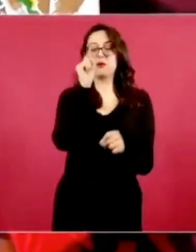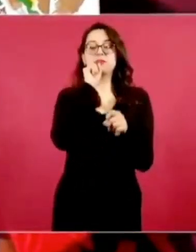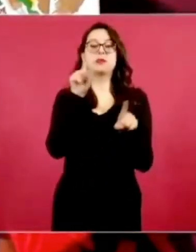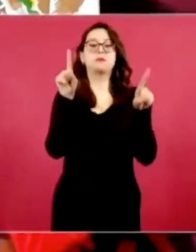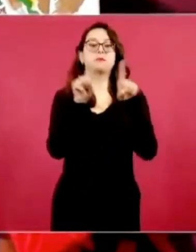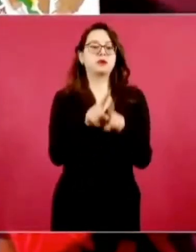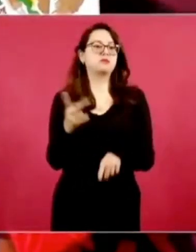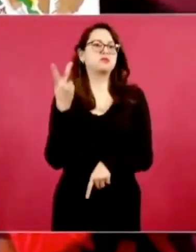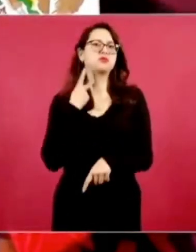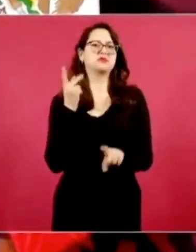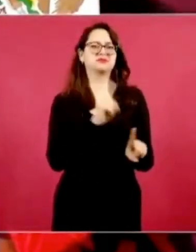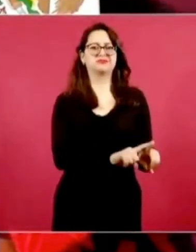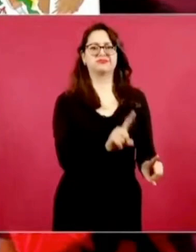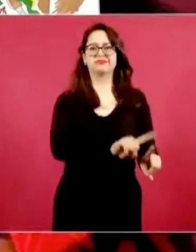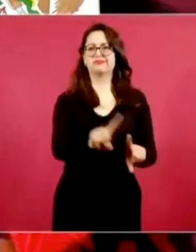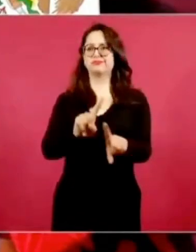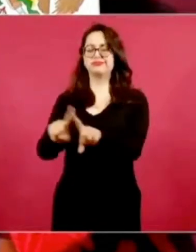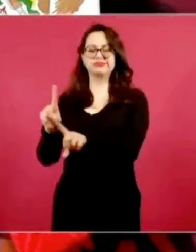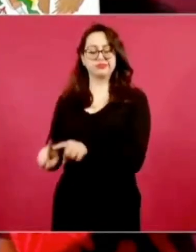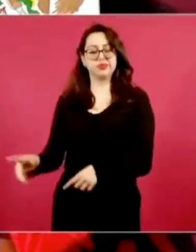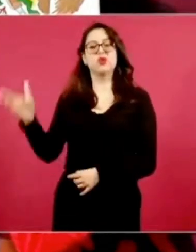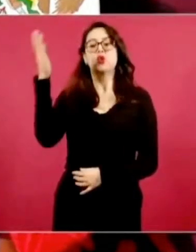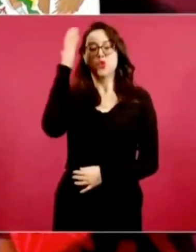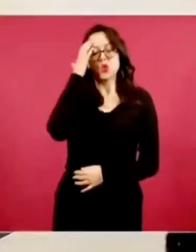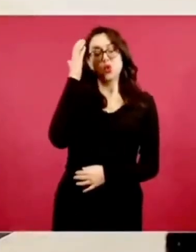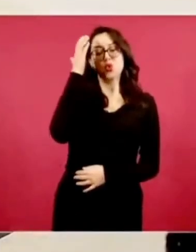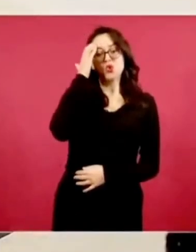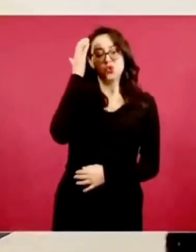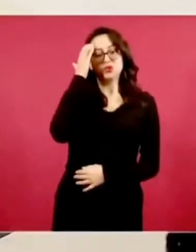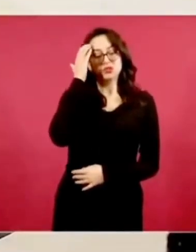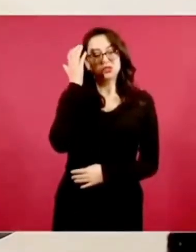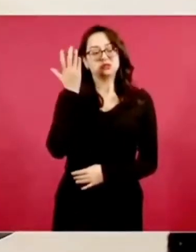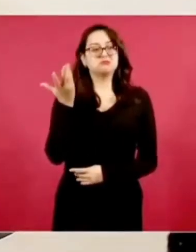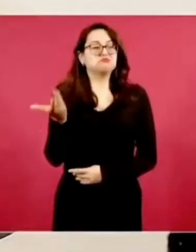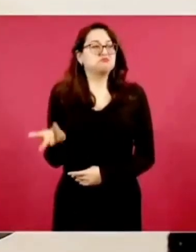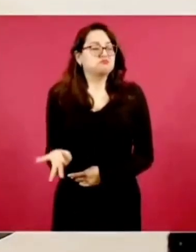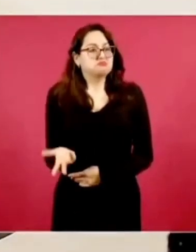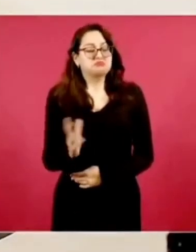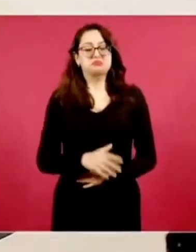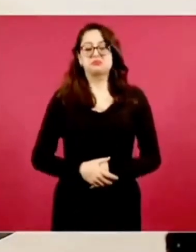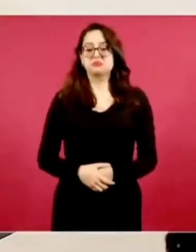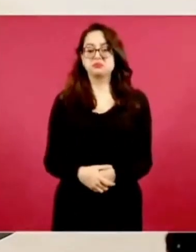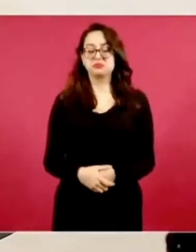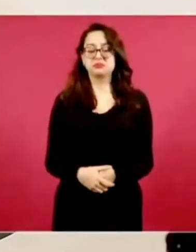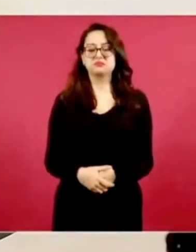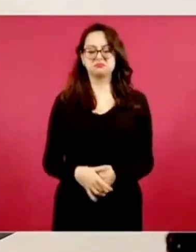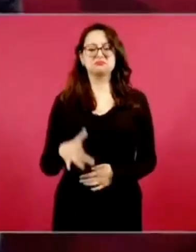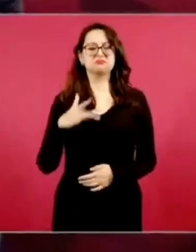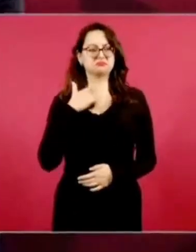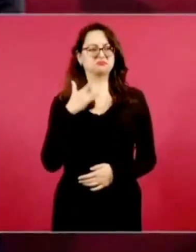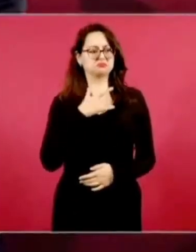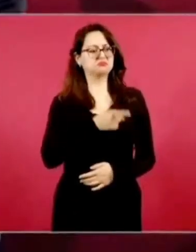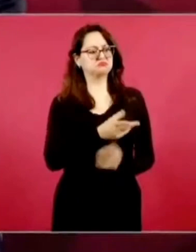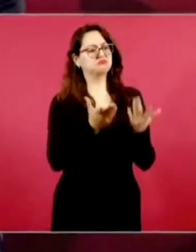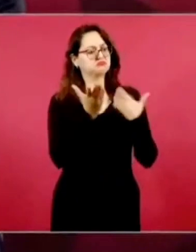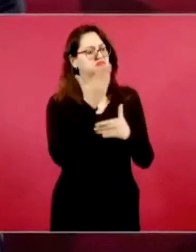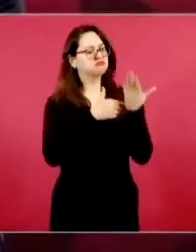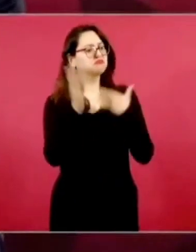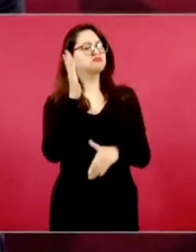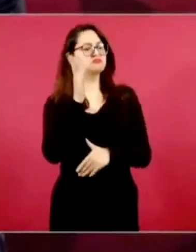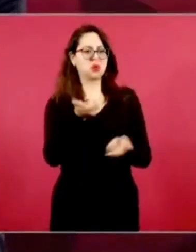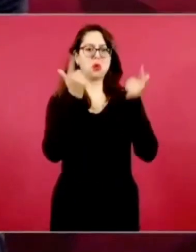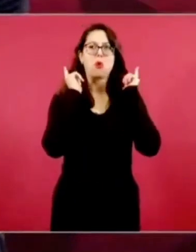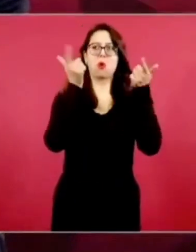De modo que le va a ir muy bien y le deseo eso.